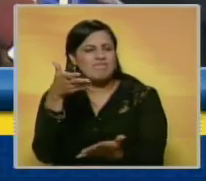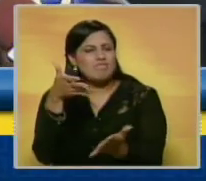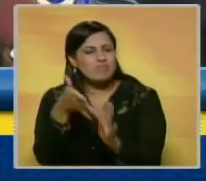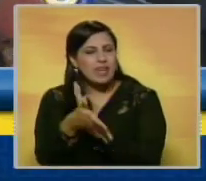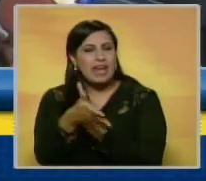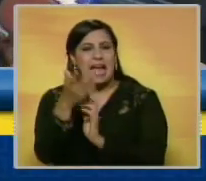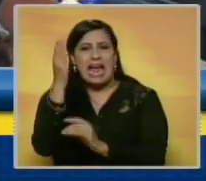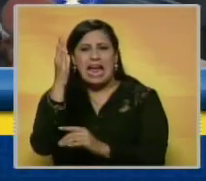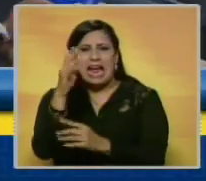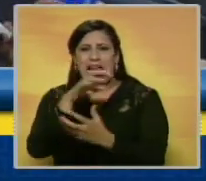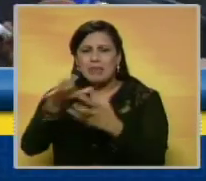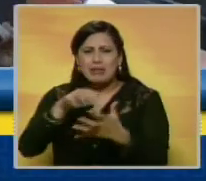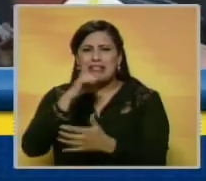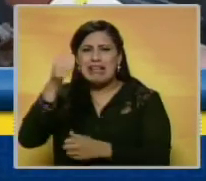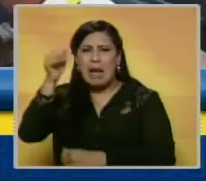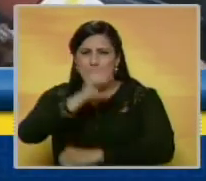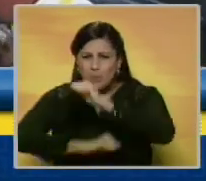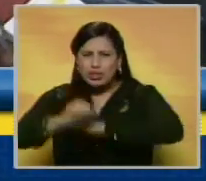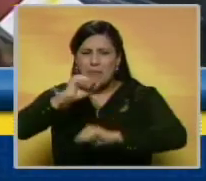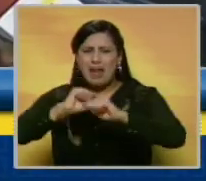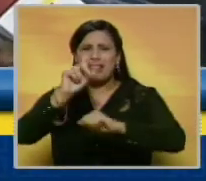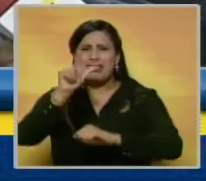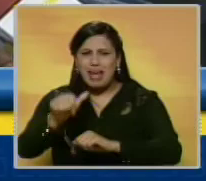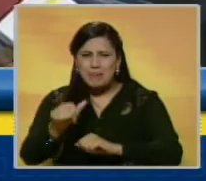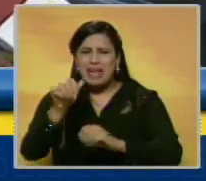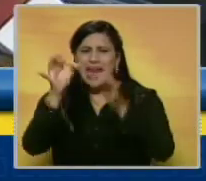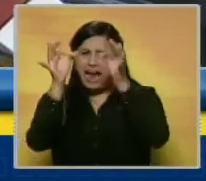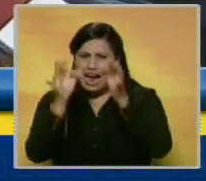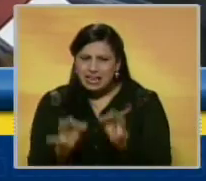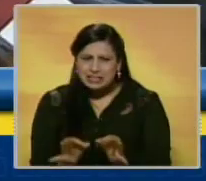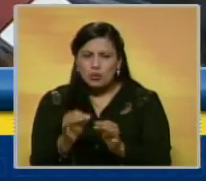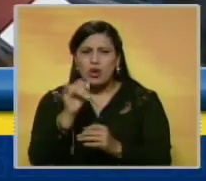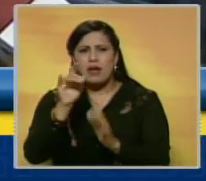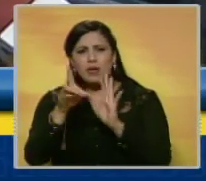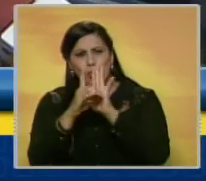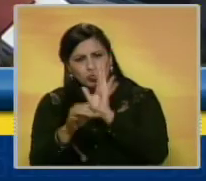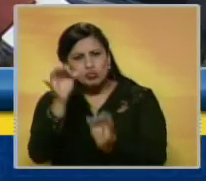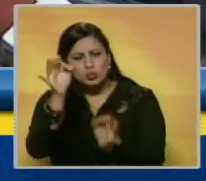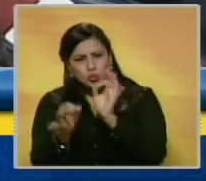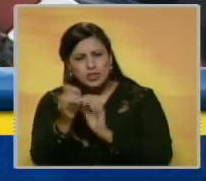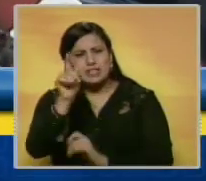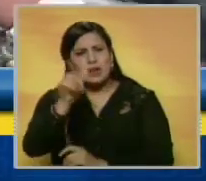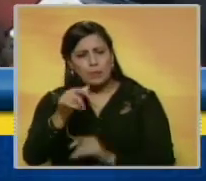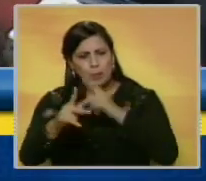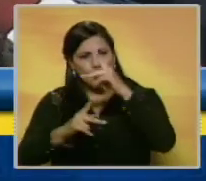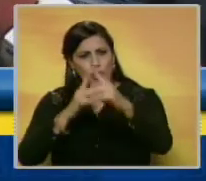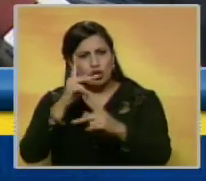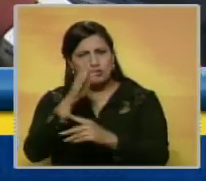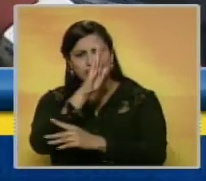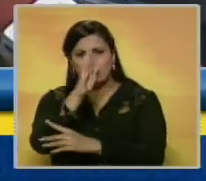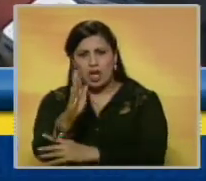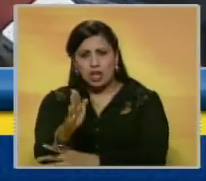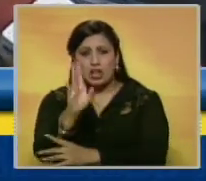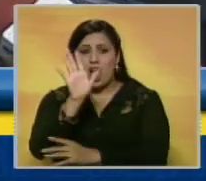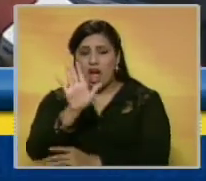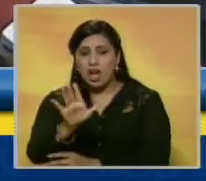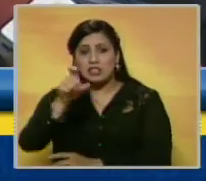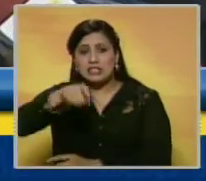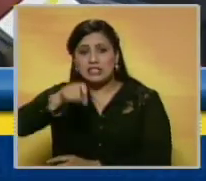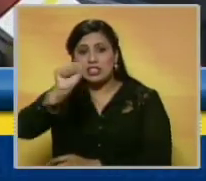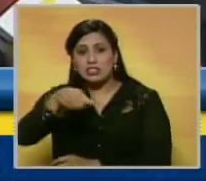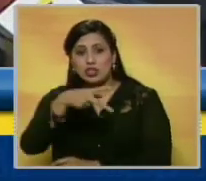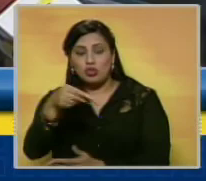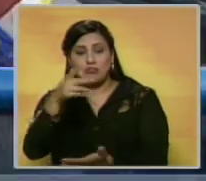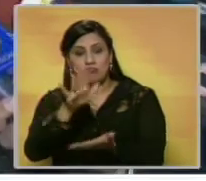cometieron estos hechos para garantizar la tutela judicial efectiva, el debido proceso y con la debida y necesaria